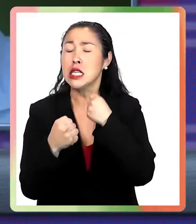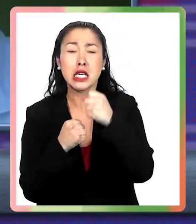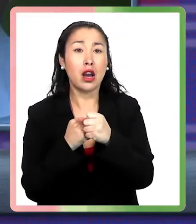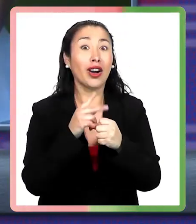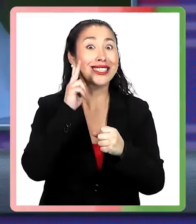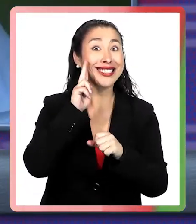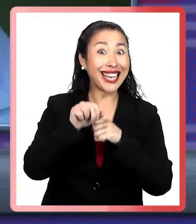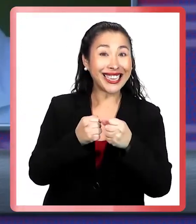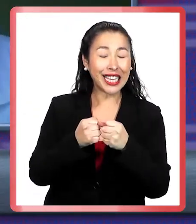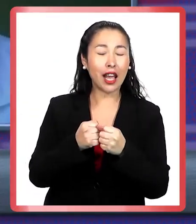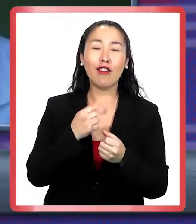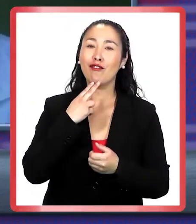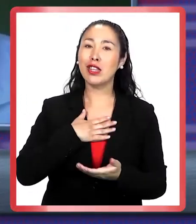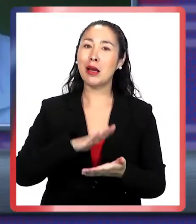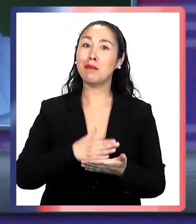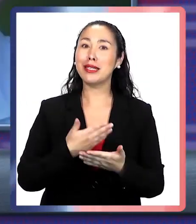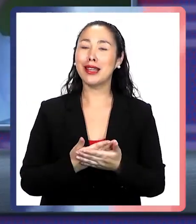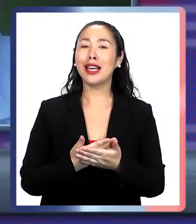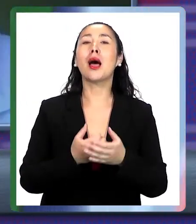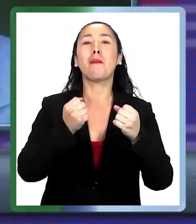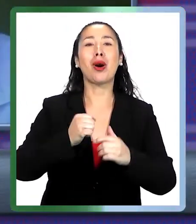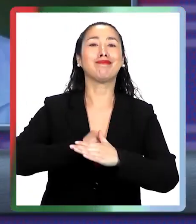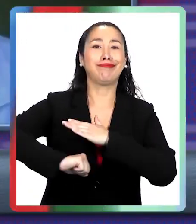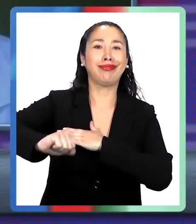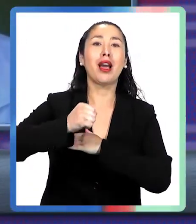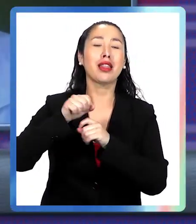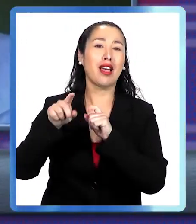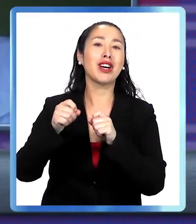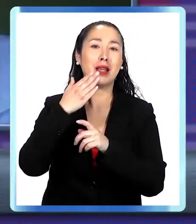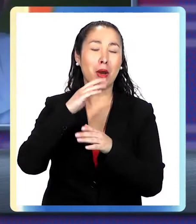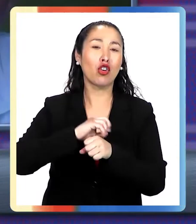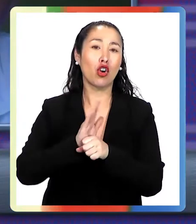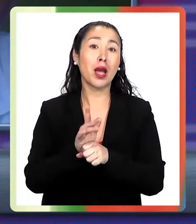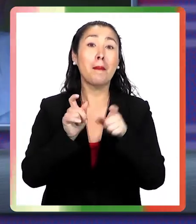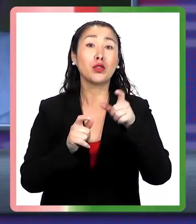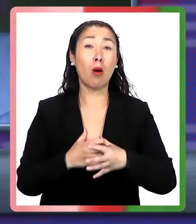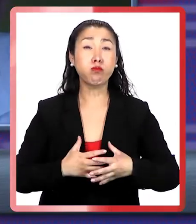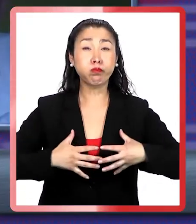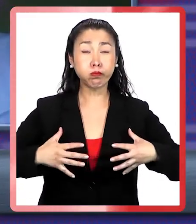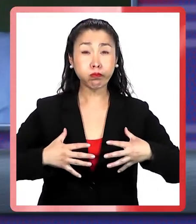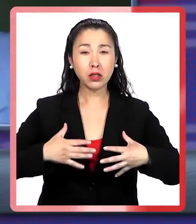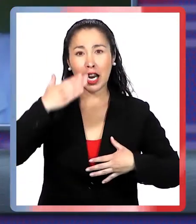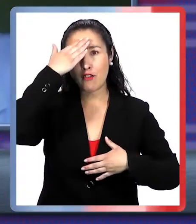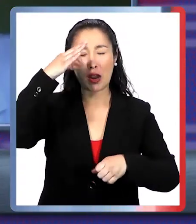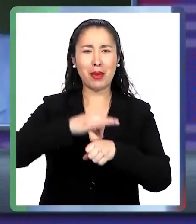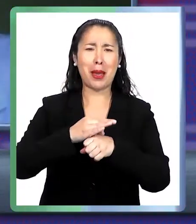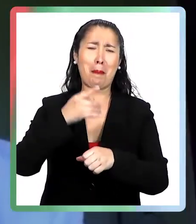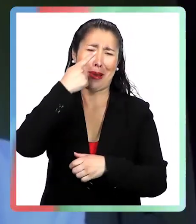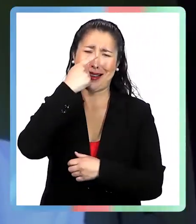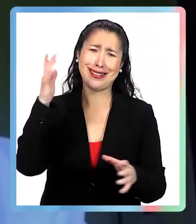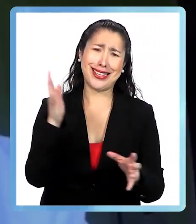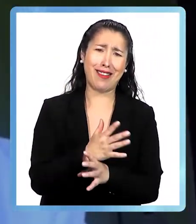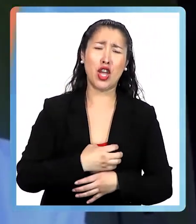sin estrés, que tienen una vida más saludable, están más protegidas absolutamente. De hecho, las personas con obesidad, por ejemplo, se enferman más grave